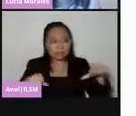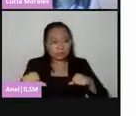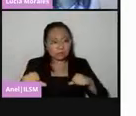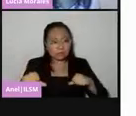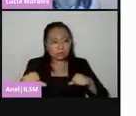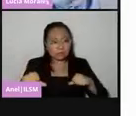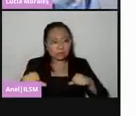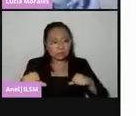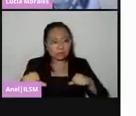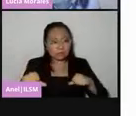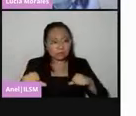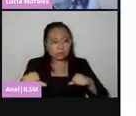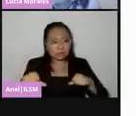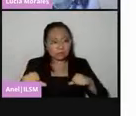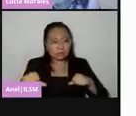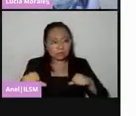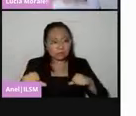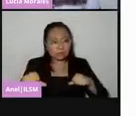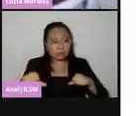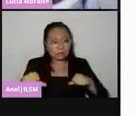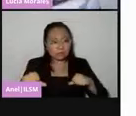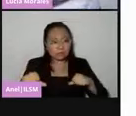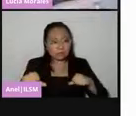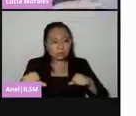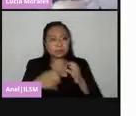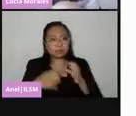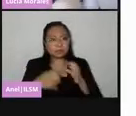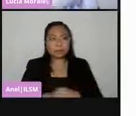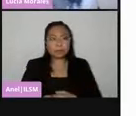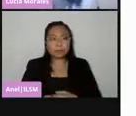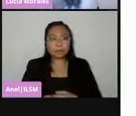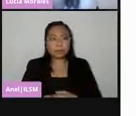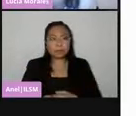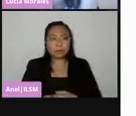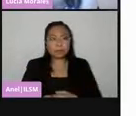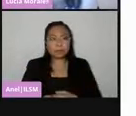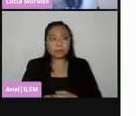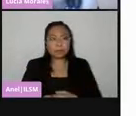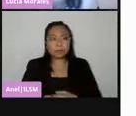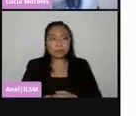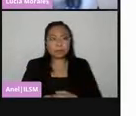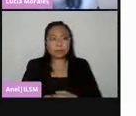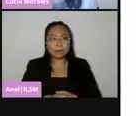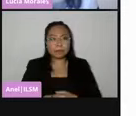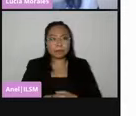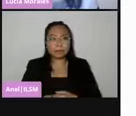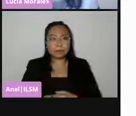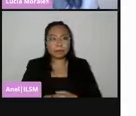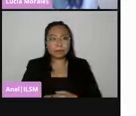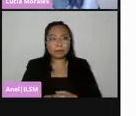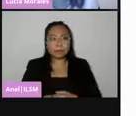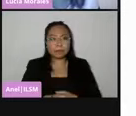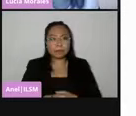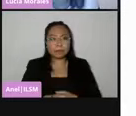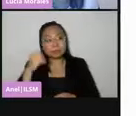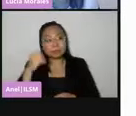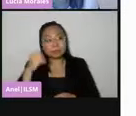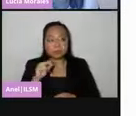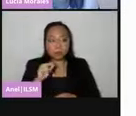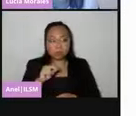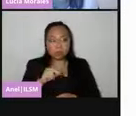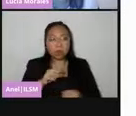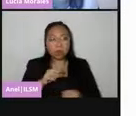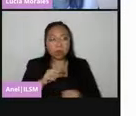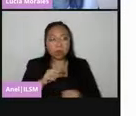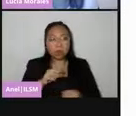segundo secretario, etc. Pero eso no es porque a mí se me ocurre como funcionaria electoral. Esto es con base